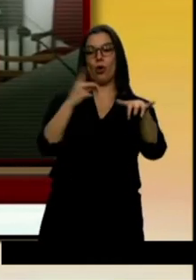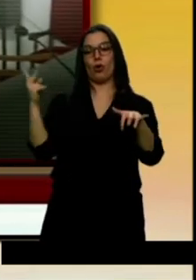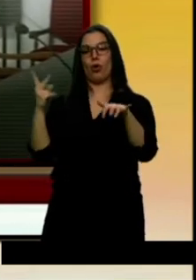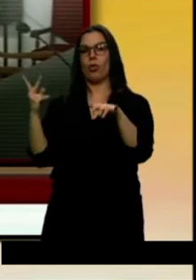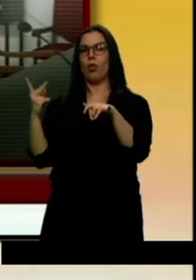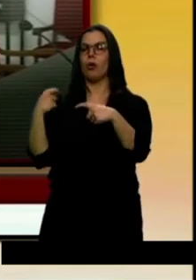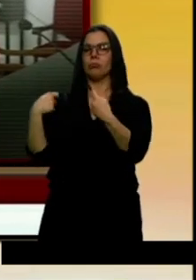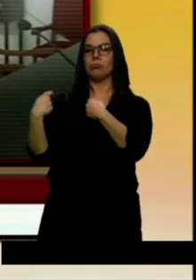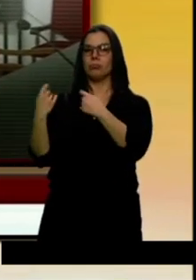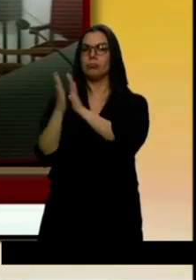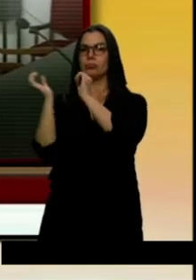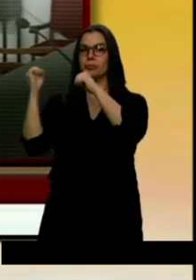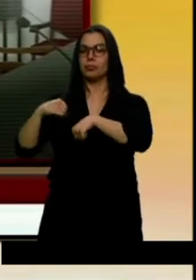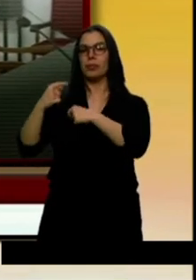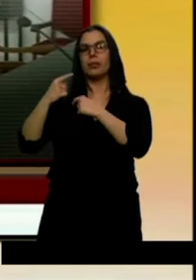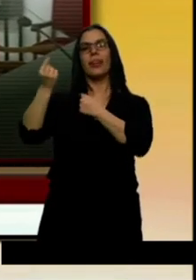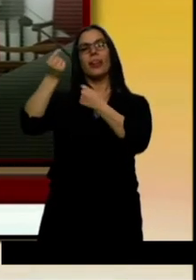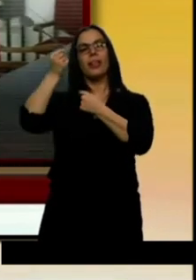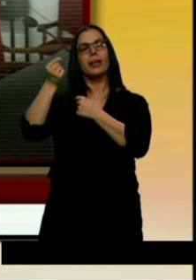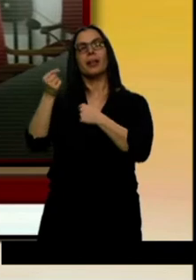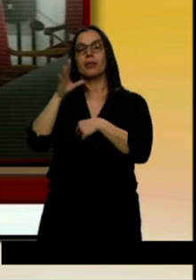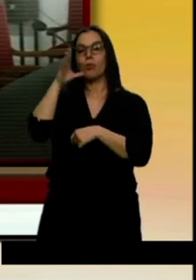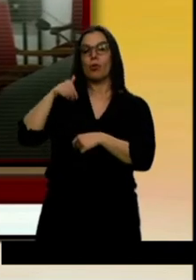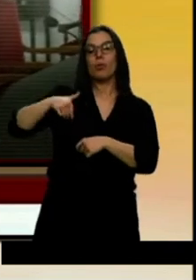gobierno hará este fin de semana sobre el futuro de la ciudad del Mayor.